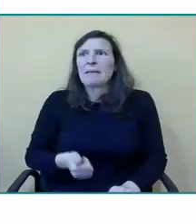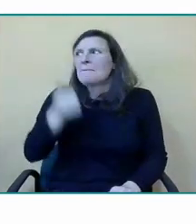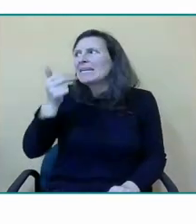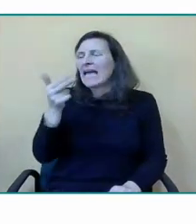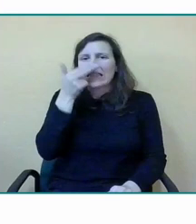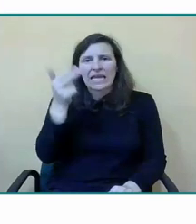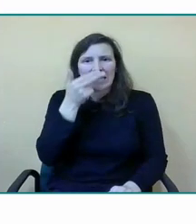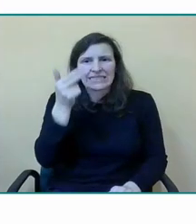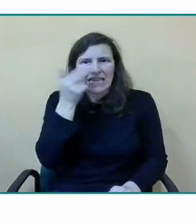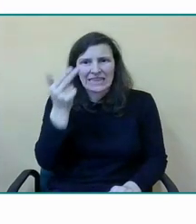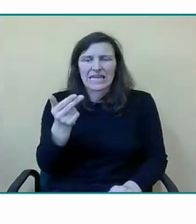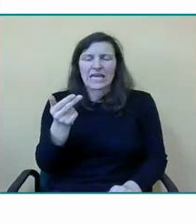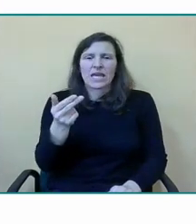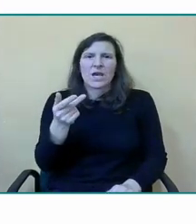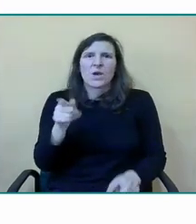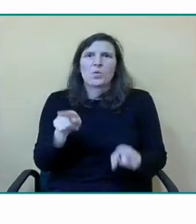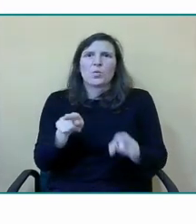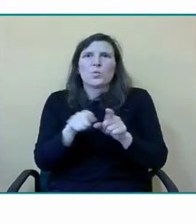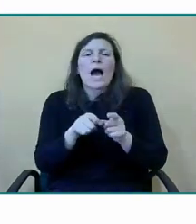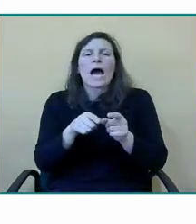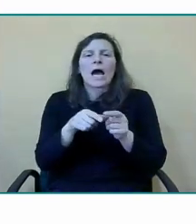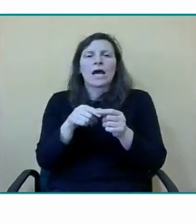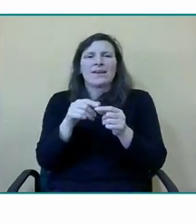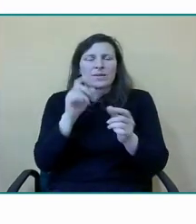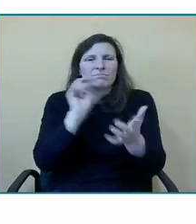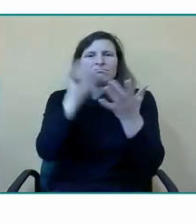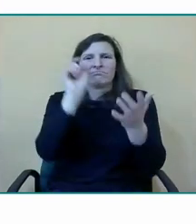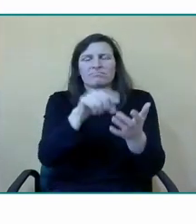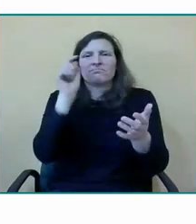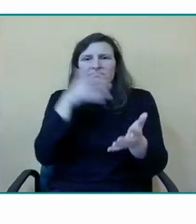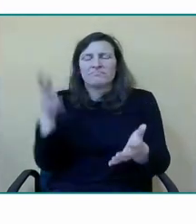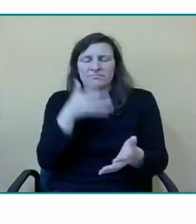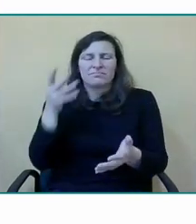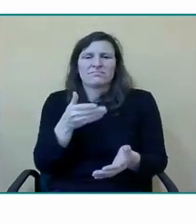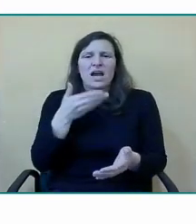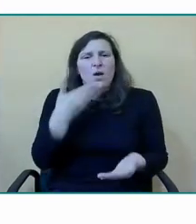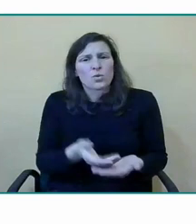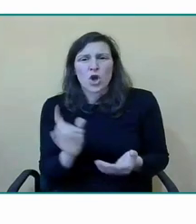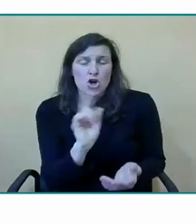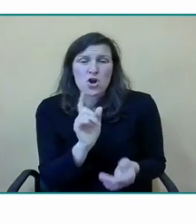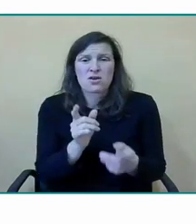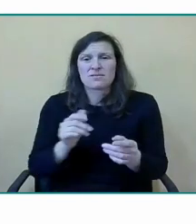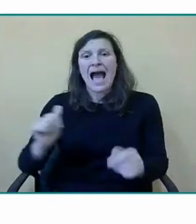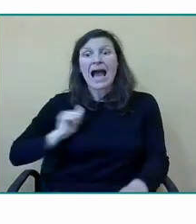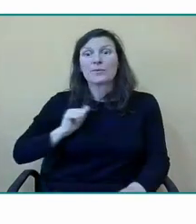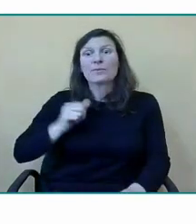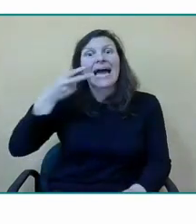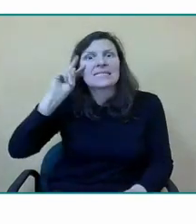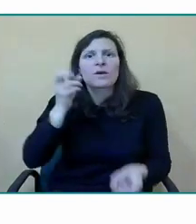escuchar no aburriros y que podáis ver ¿no? también a todas las experiencias que nos van a